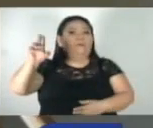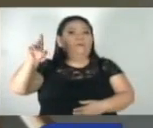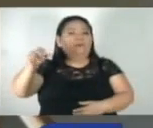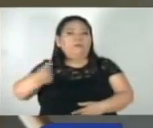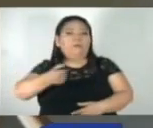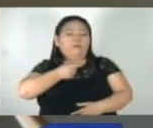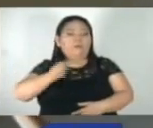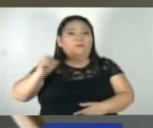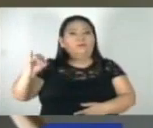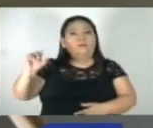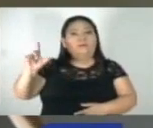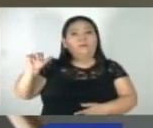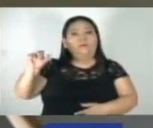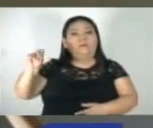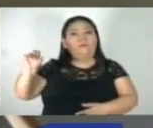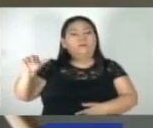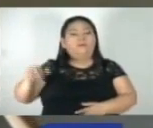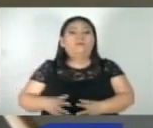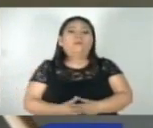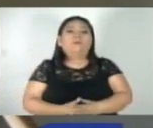reporte de Iliana Leyva para Noticiero Hechos.